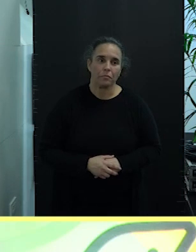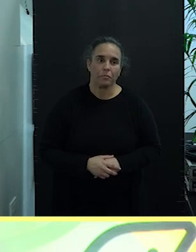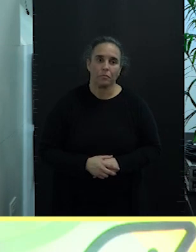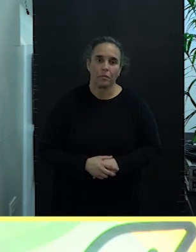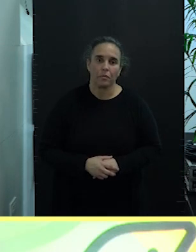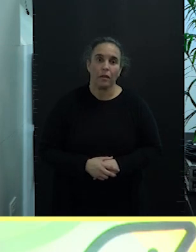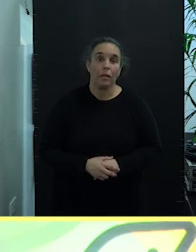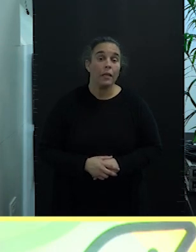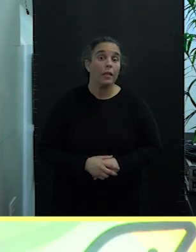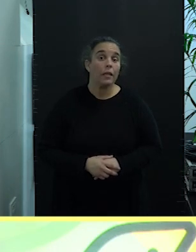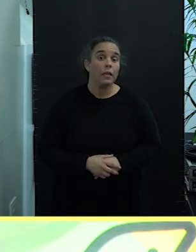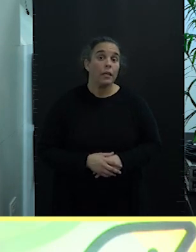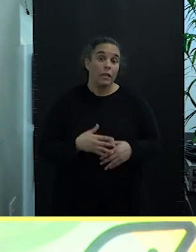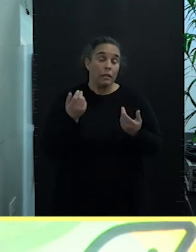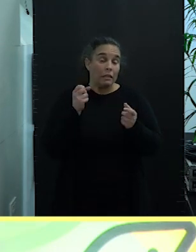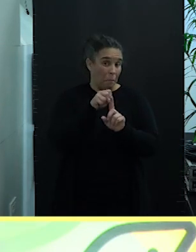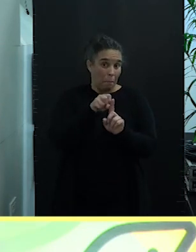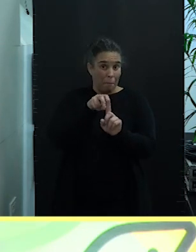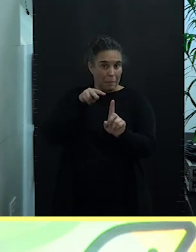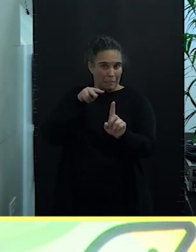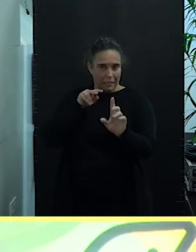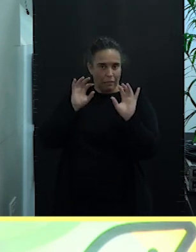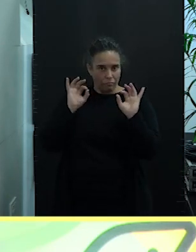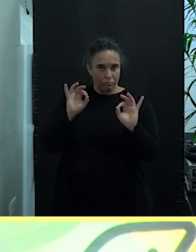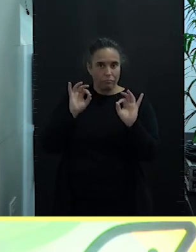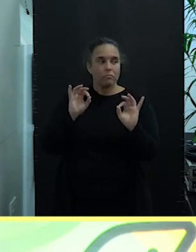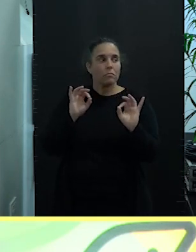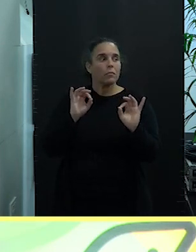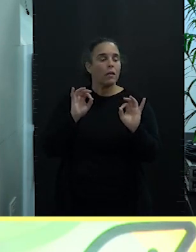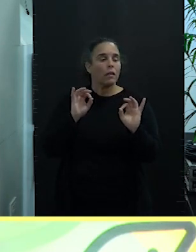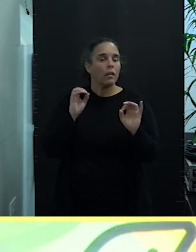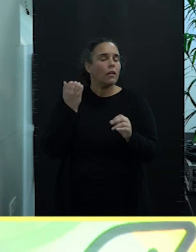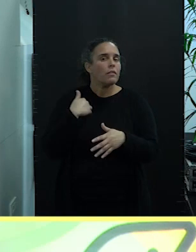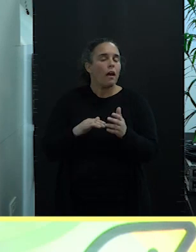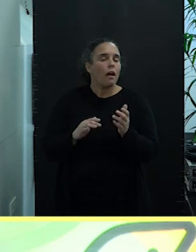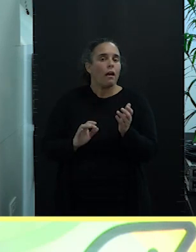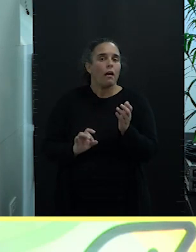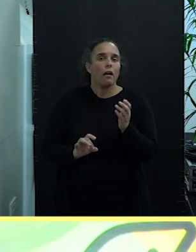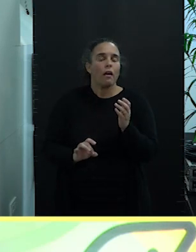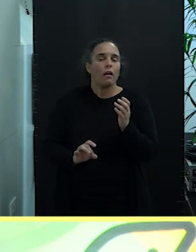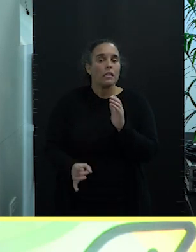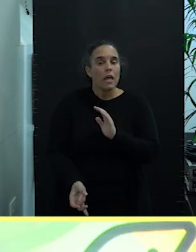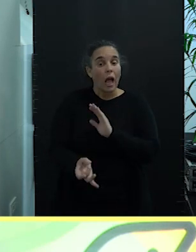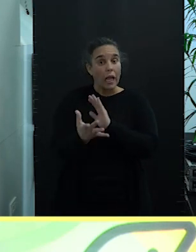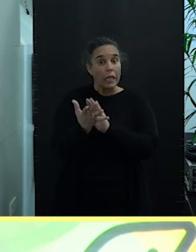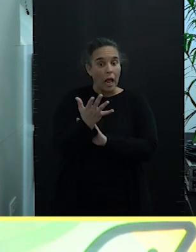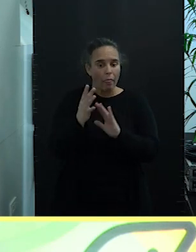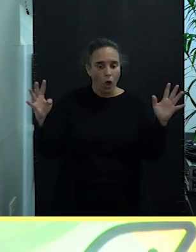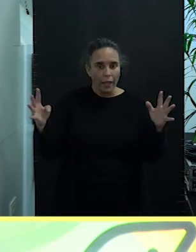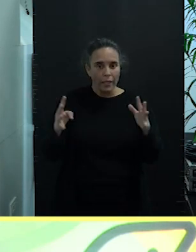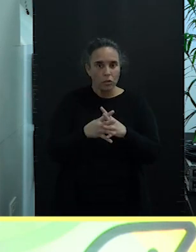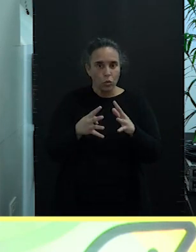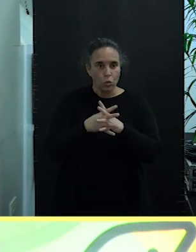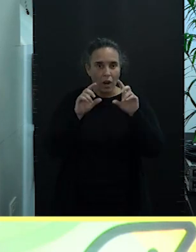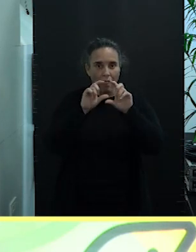Desde esta perspectiva, se ha generado, dentro de la estructura de la empresa